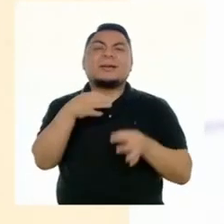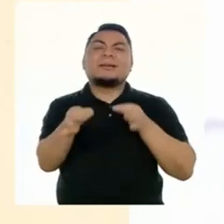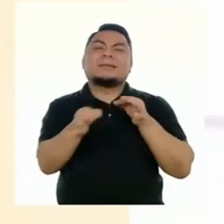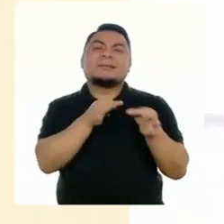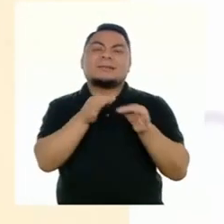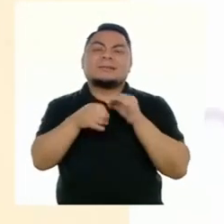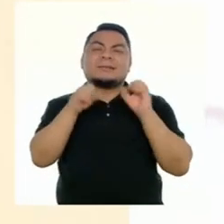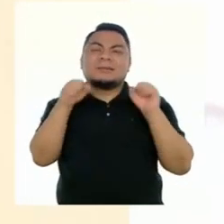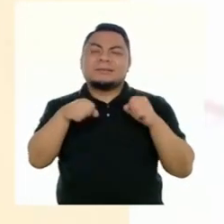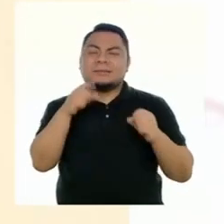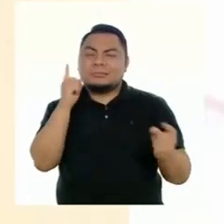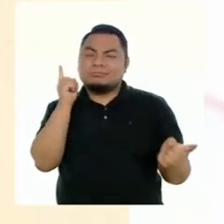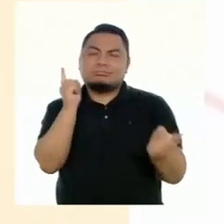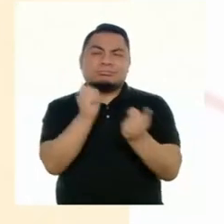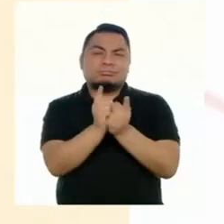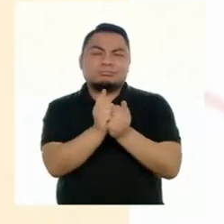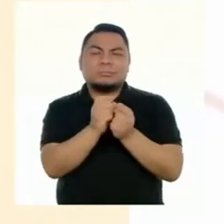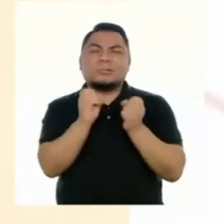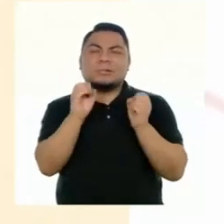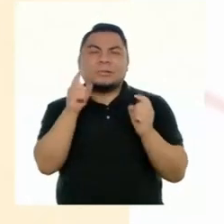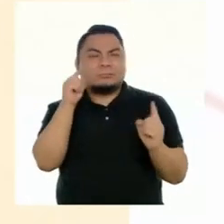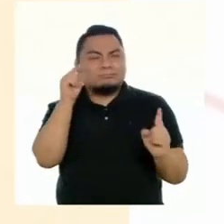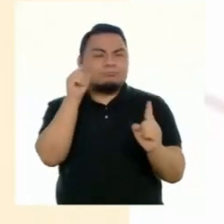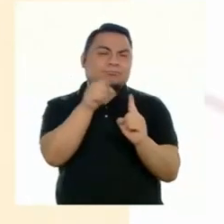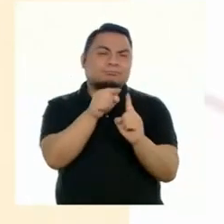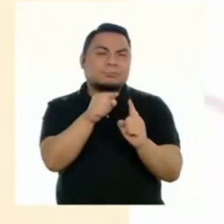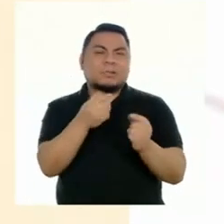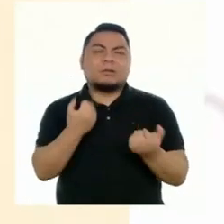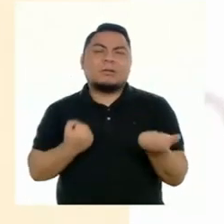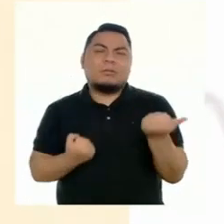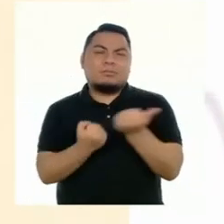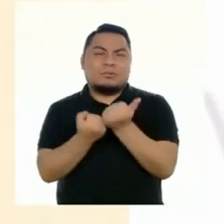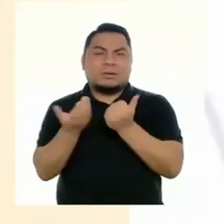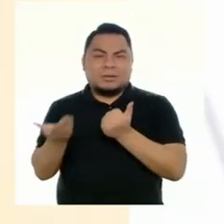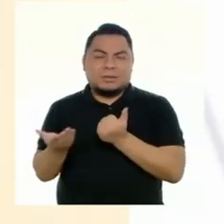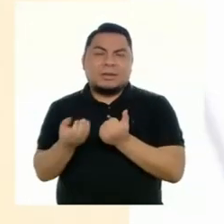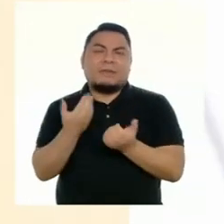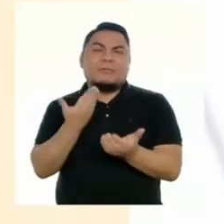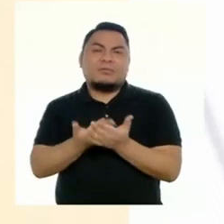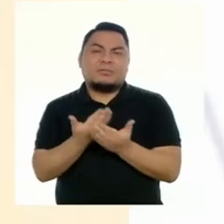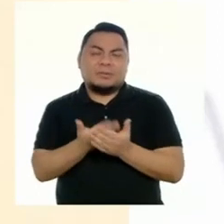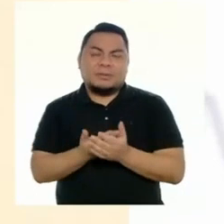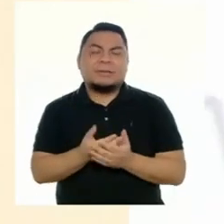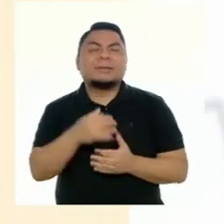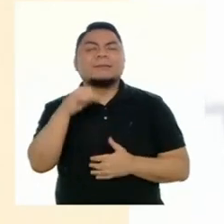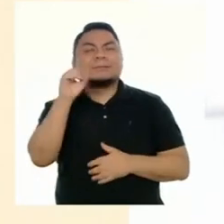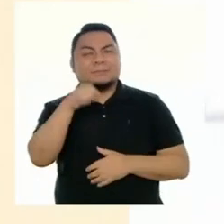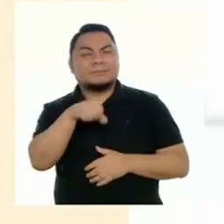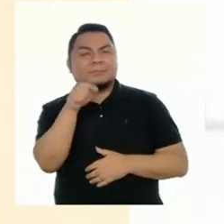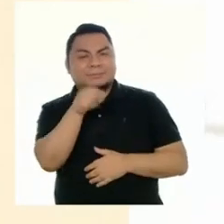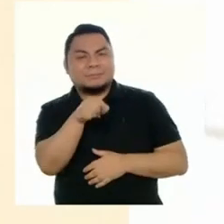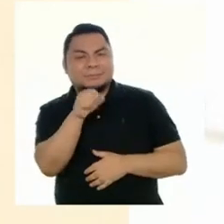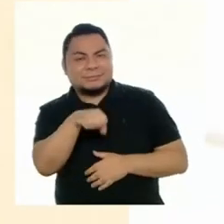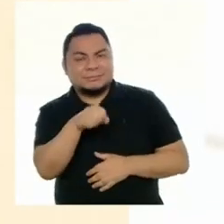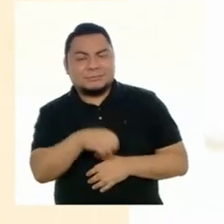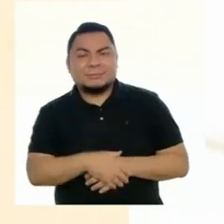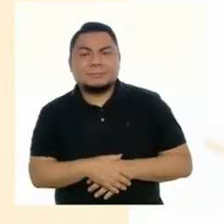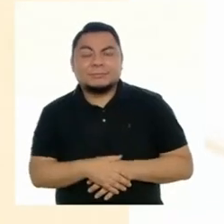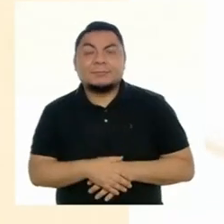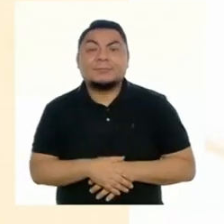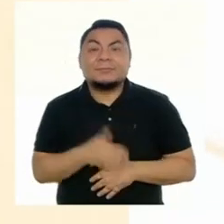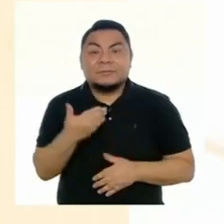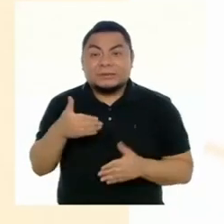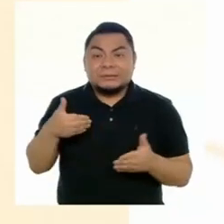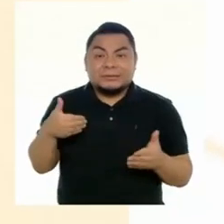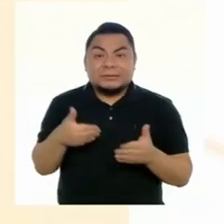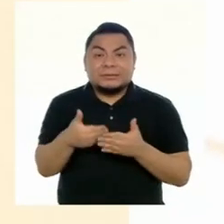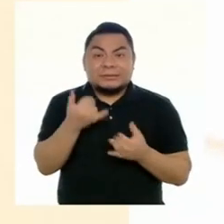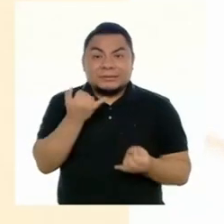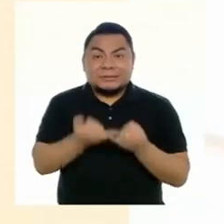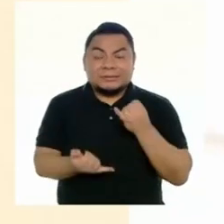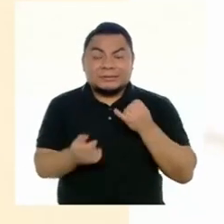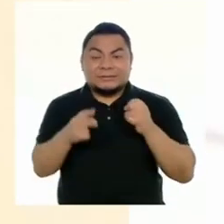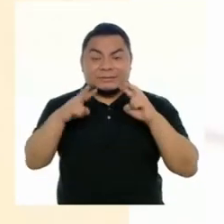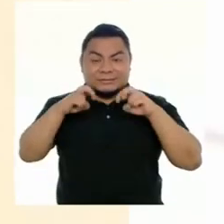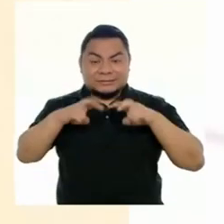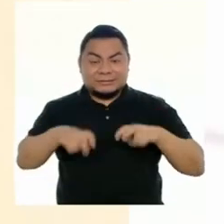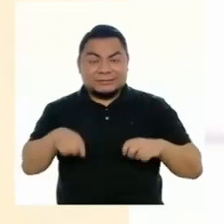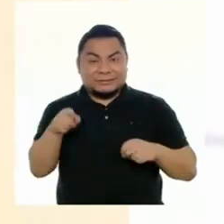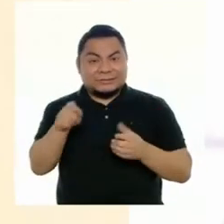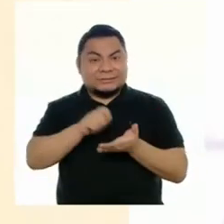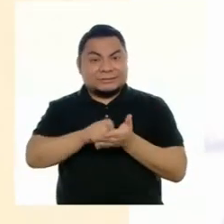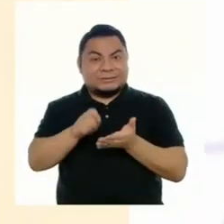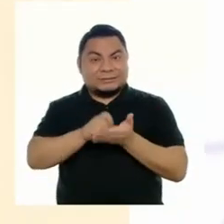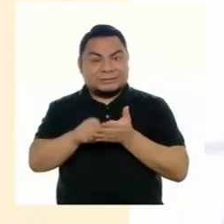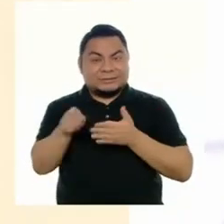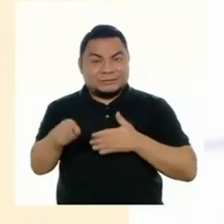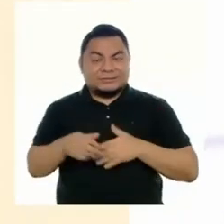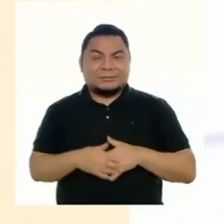argumentación sea concreta y pueda ser corroborada. Efectivamente, Miluska. Ya estamos cerca de terminar con el análisis